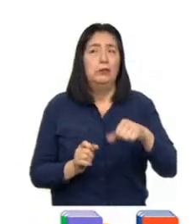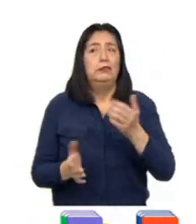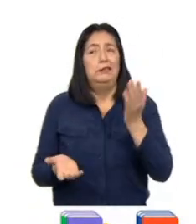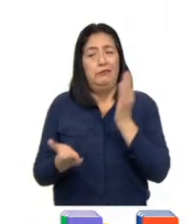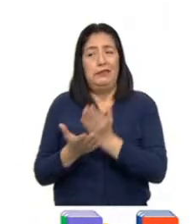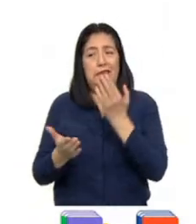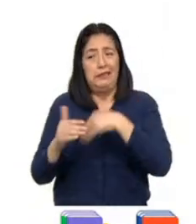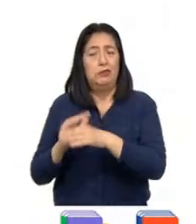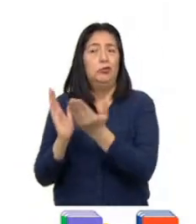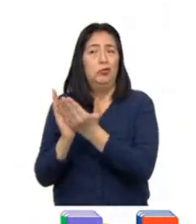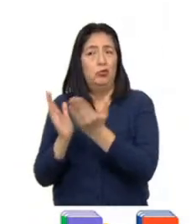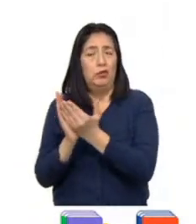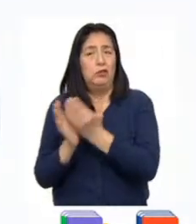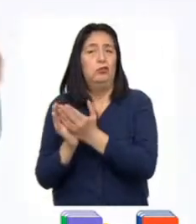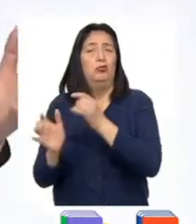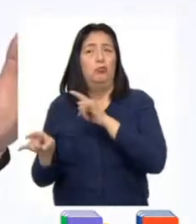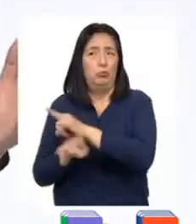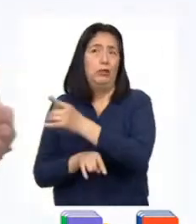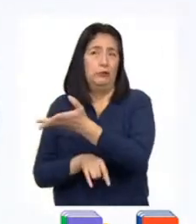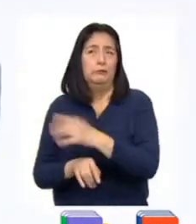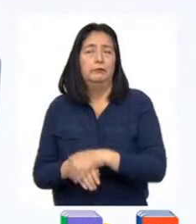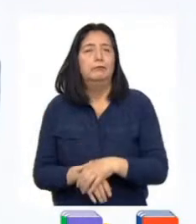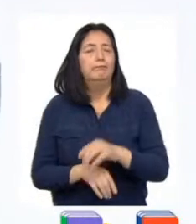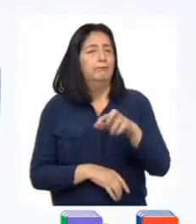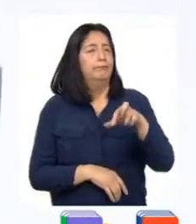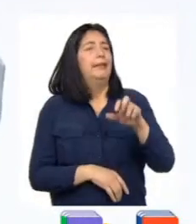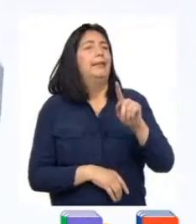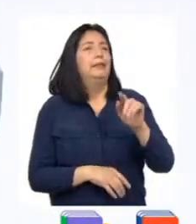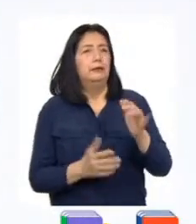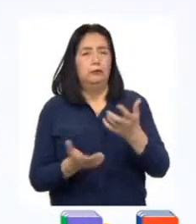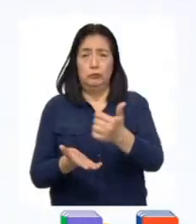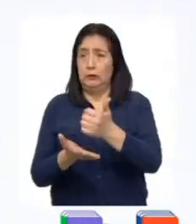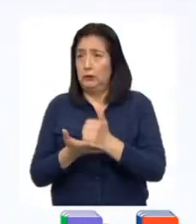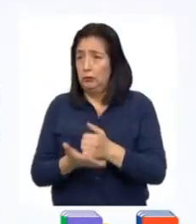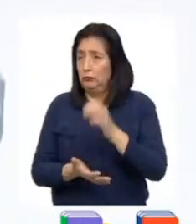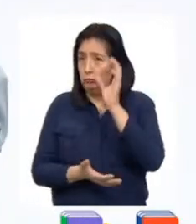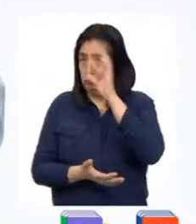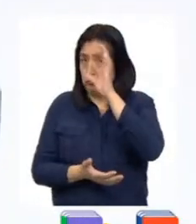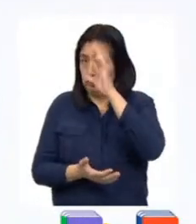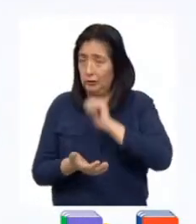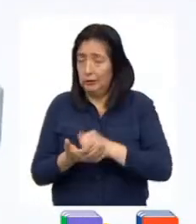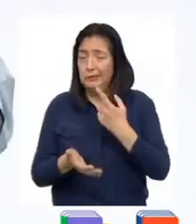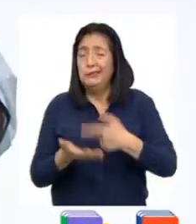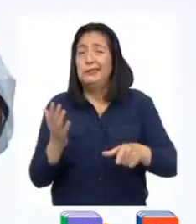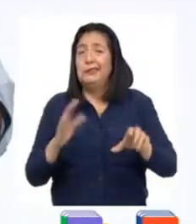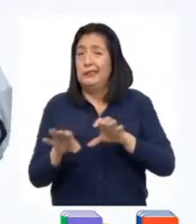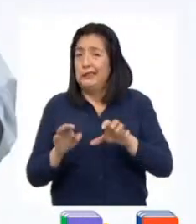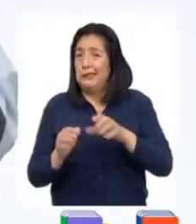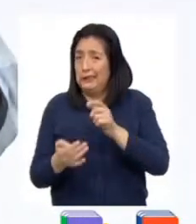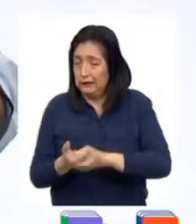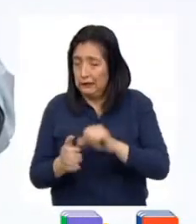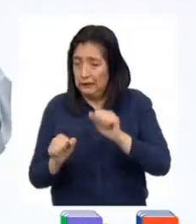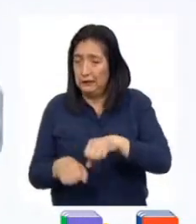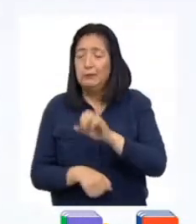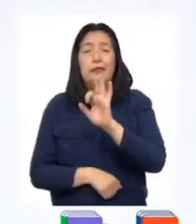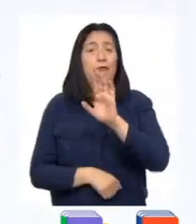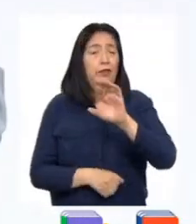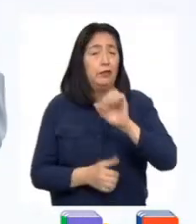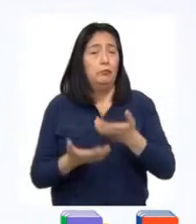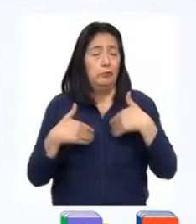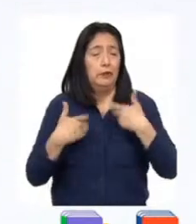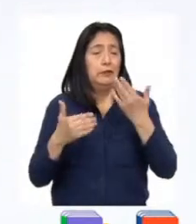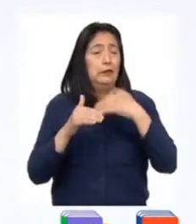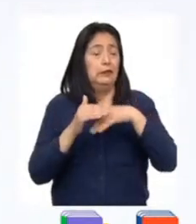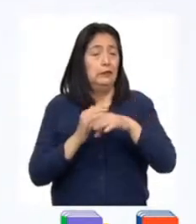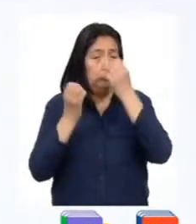o bullying. Pati, ¿nos ayudas buscando los pasos que debe seguir para que Franco pueda ingresar